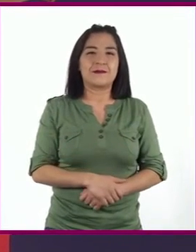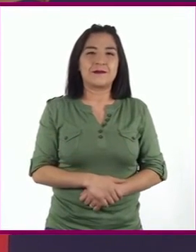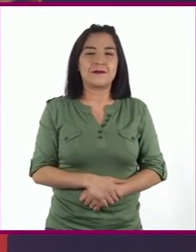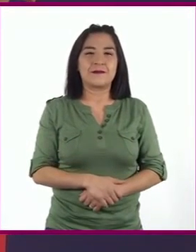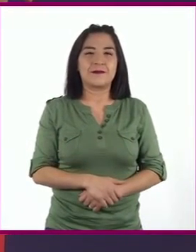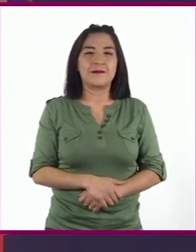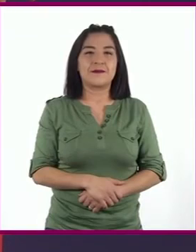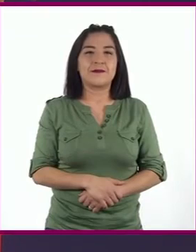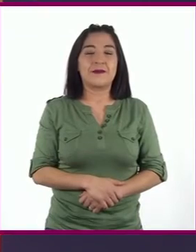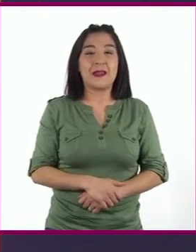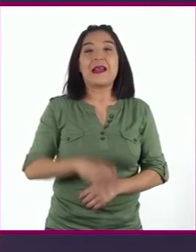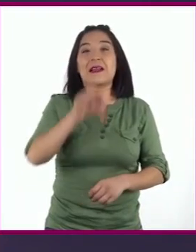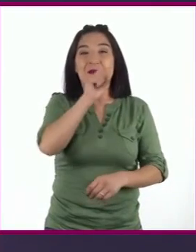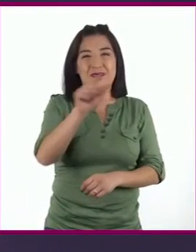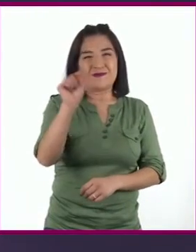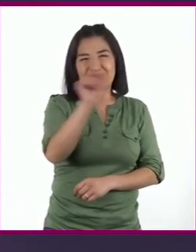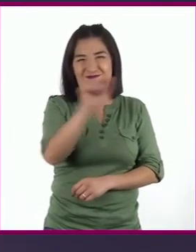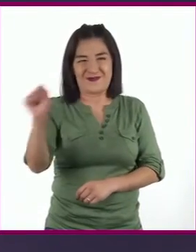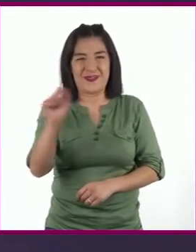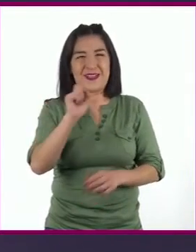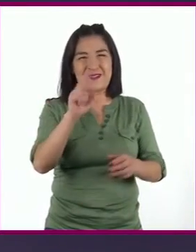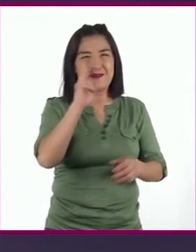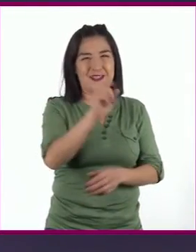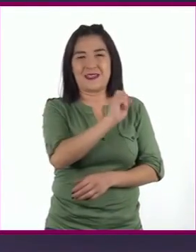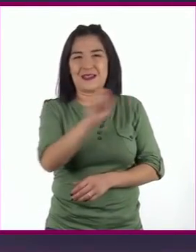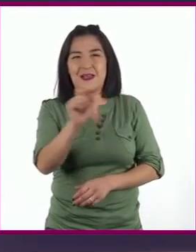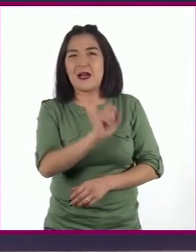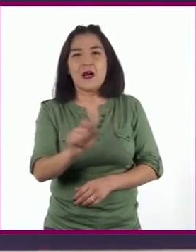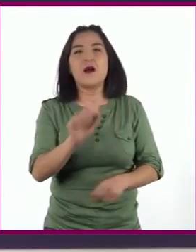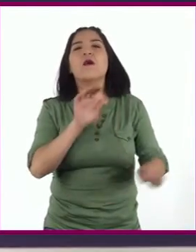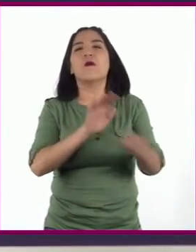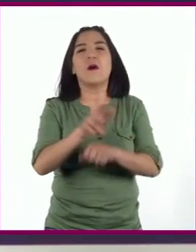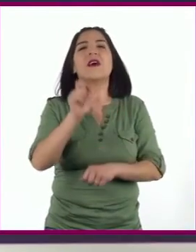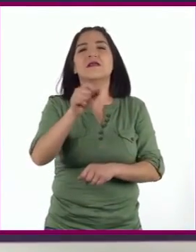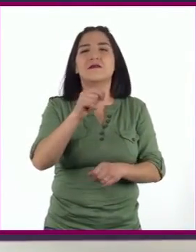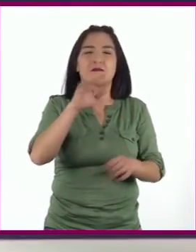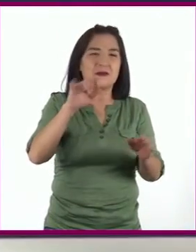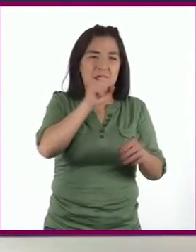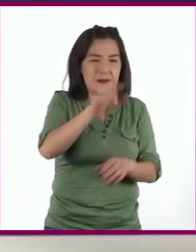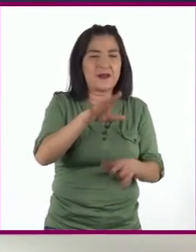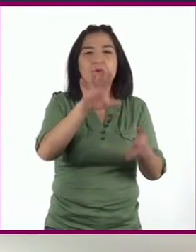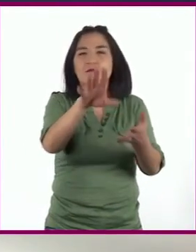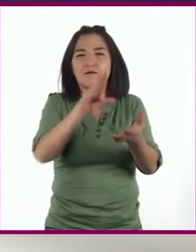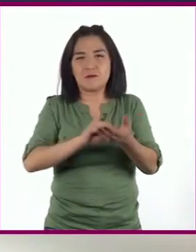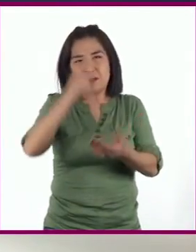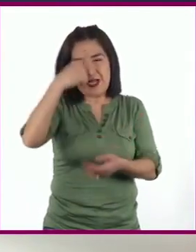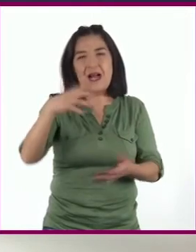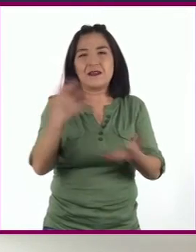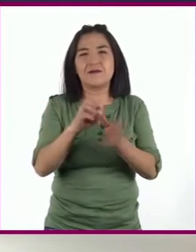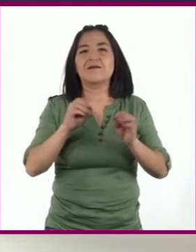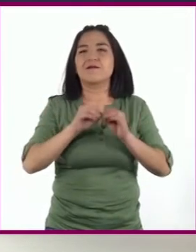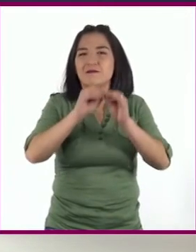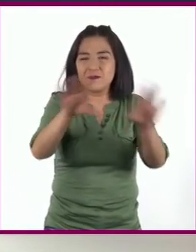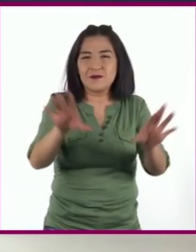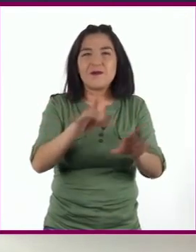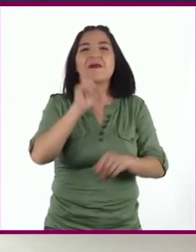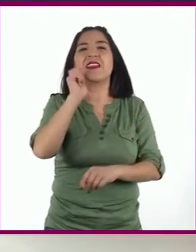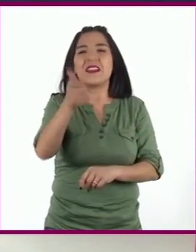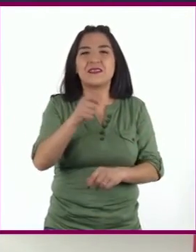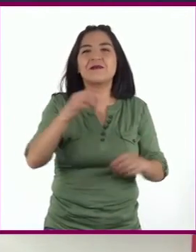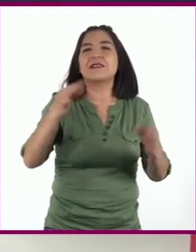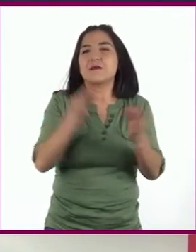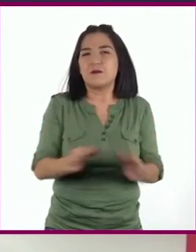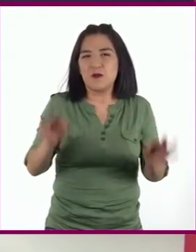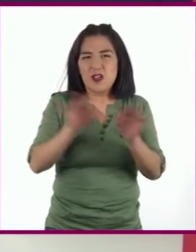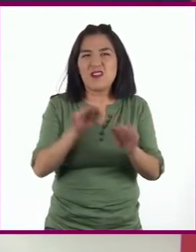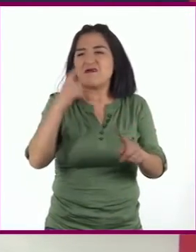Aparte del subrayado, ¿qué otra información de la monografía sirve para aportar una definición de quiénes